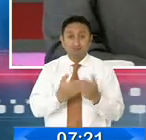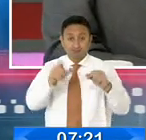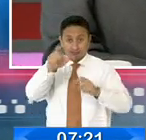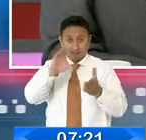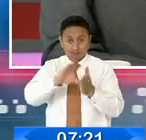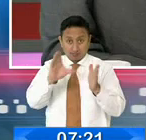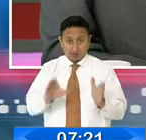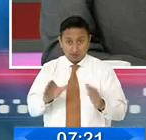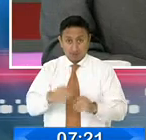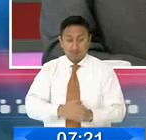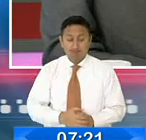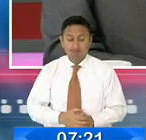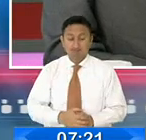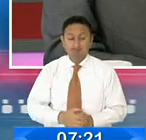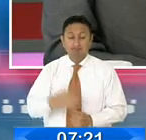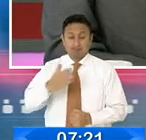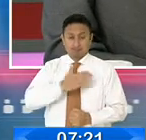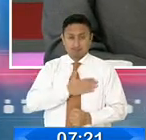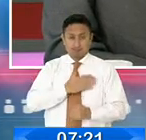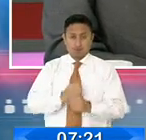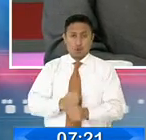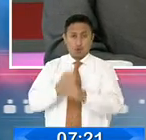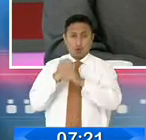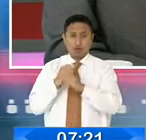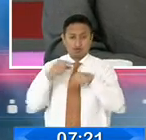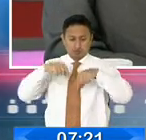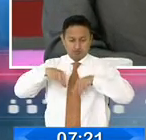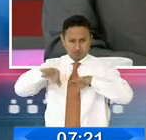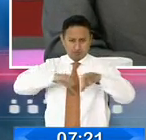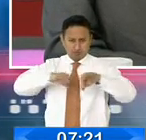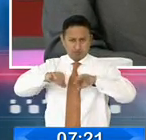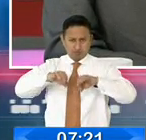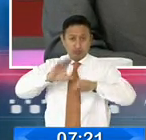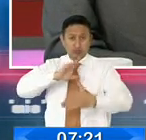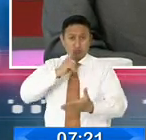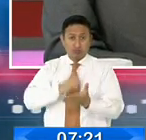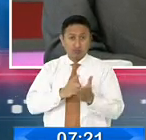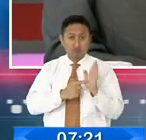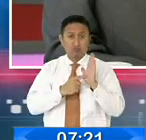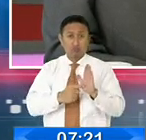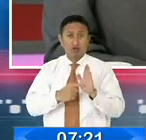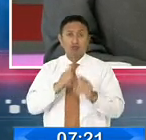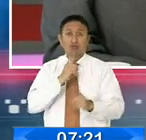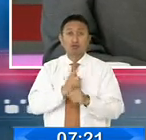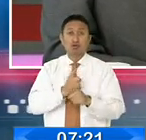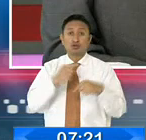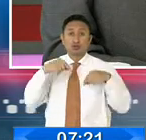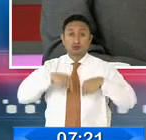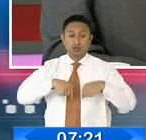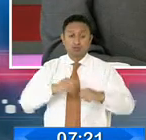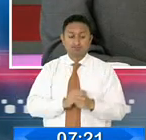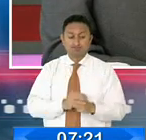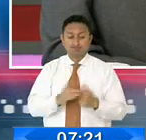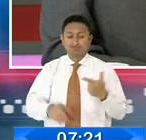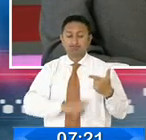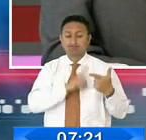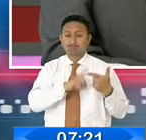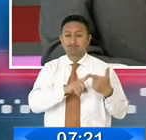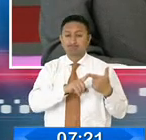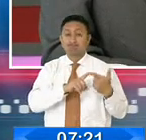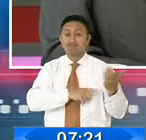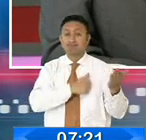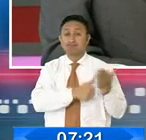la ciudadanía que es mi deber aclarar y decir la verdad. Por eso estoy aquí. Lo segundo, la señora